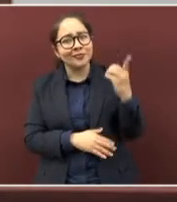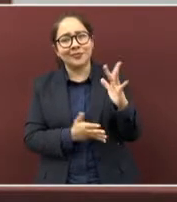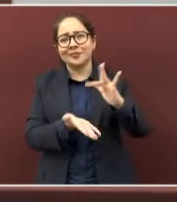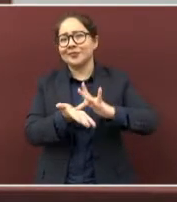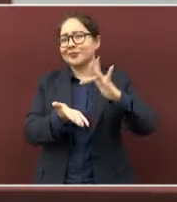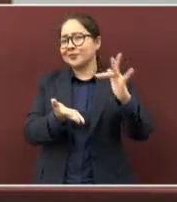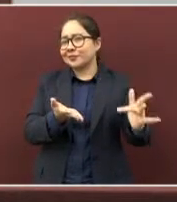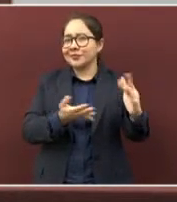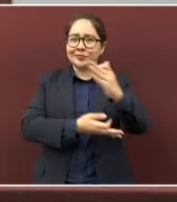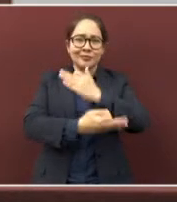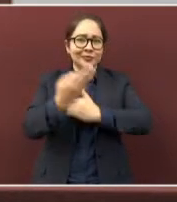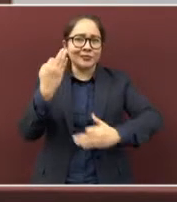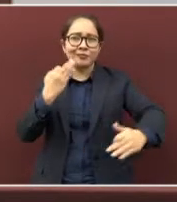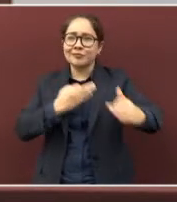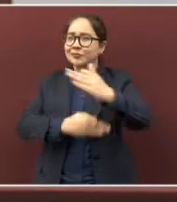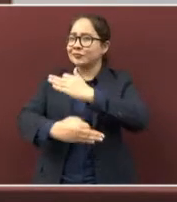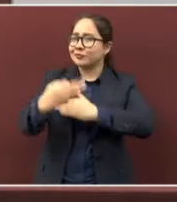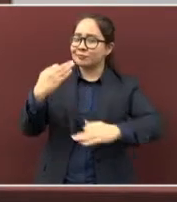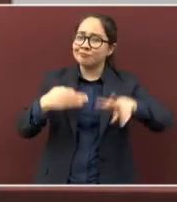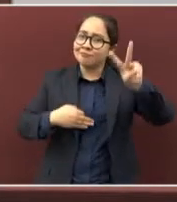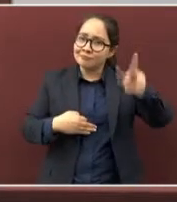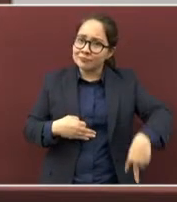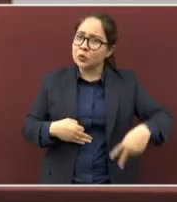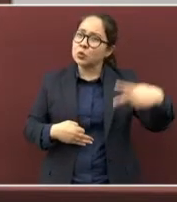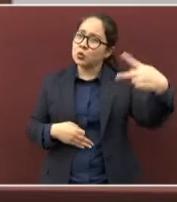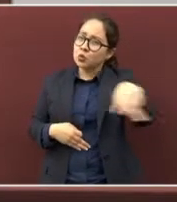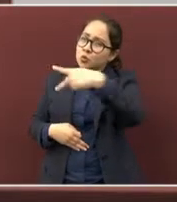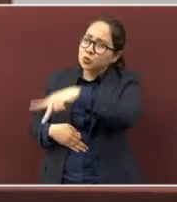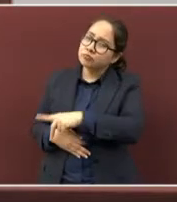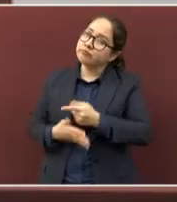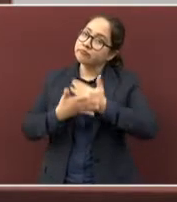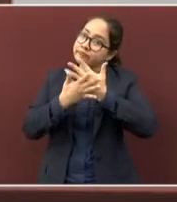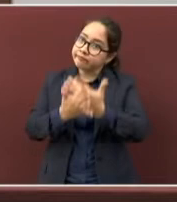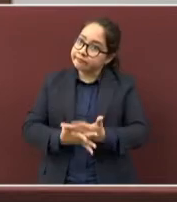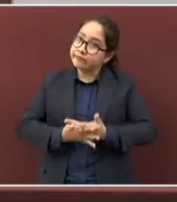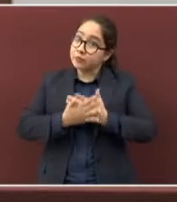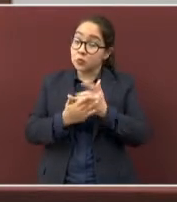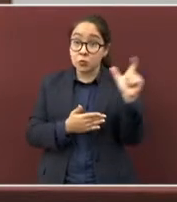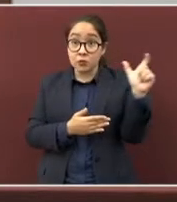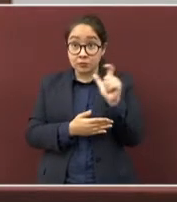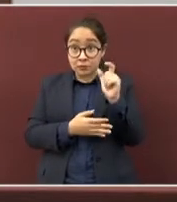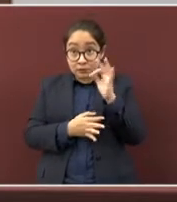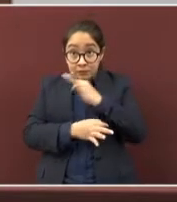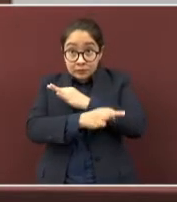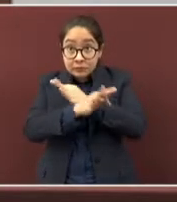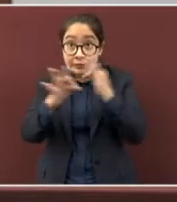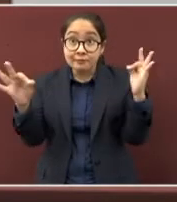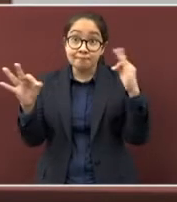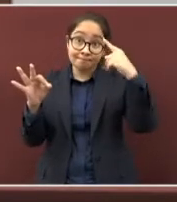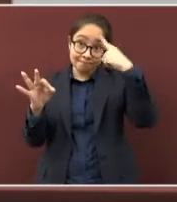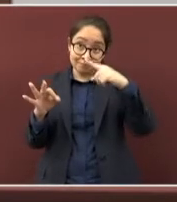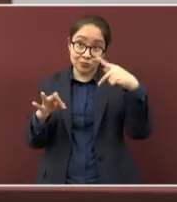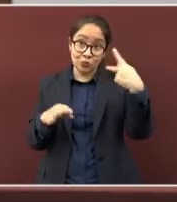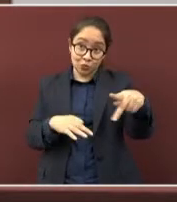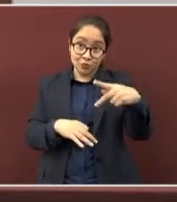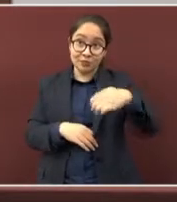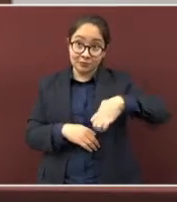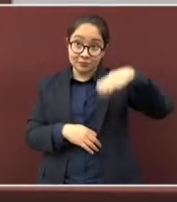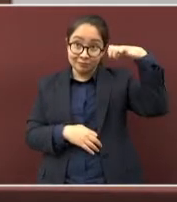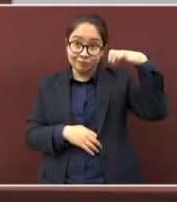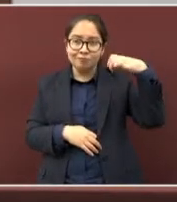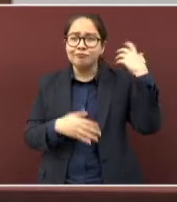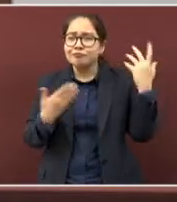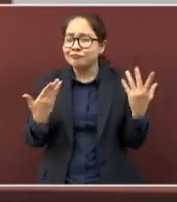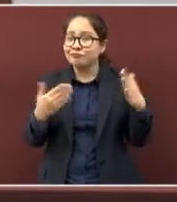todos los que han esperado el momento de vacunación para su grupo de edad. Porque,